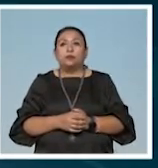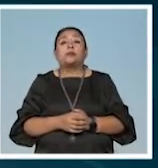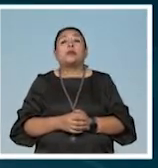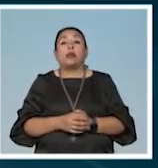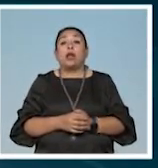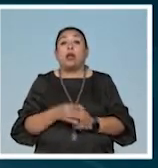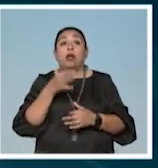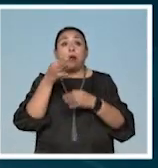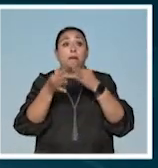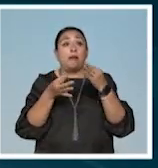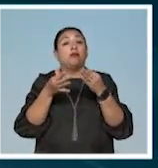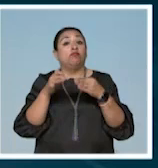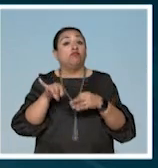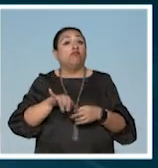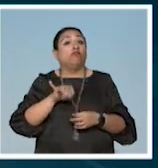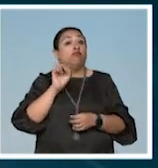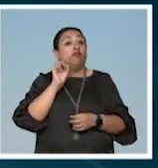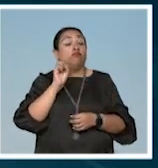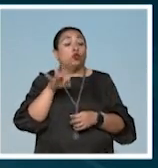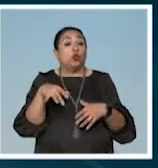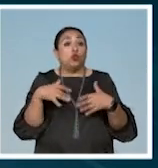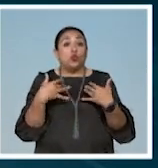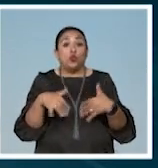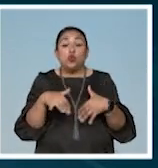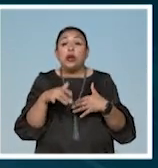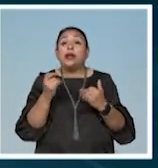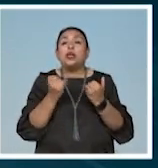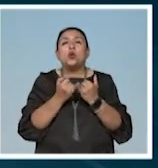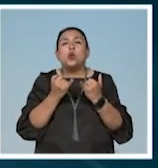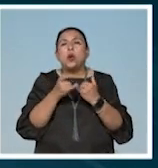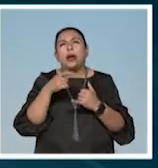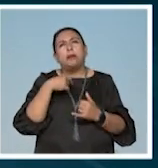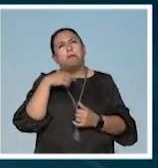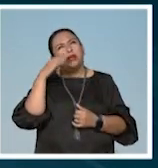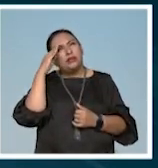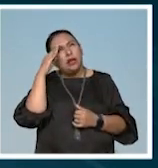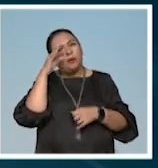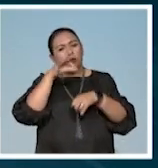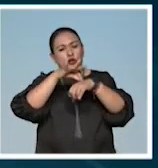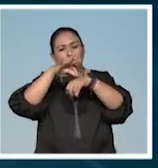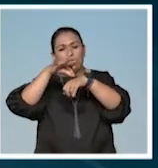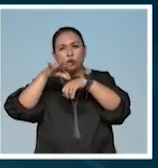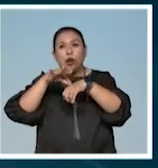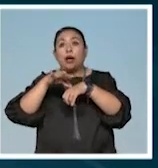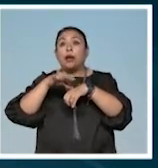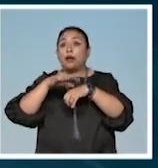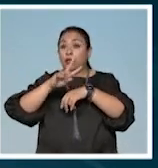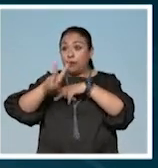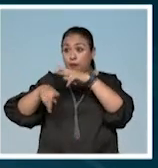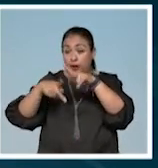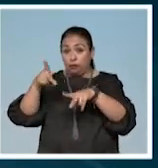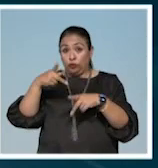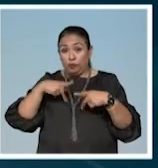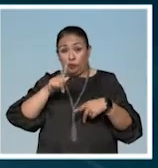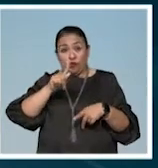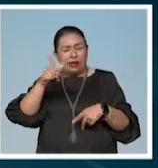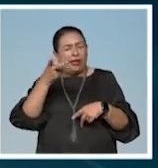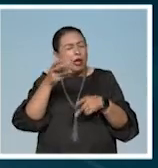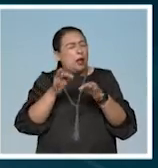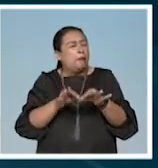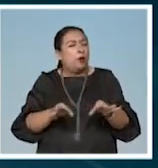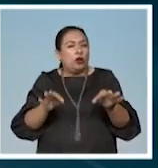Una campaña sumamente interesante, Karen, porque también cuando se piensa en tatuajes hay que ir con profesionales, esto es fundamental.